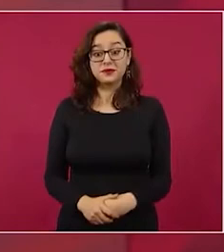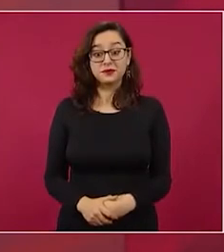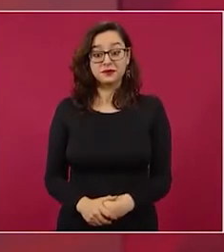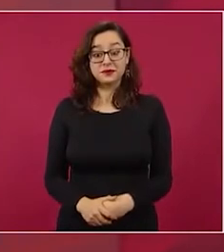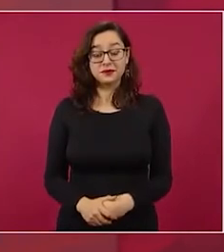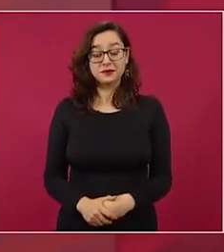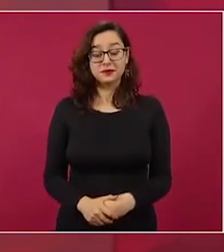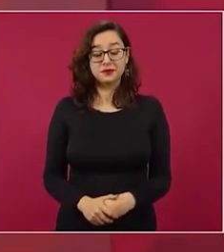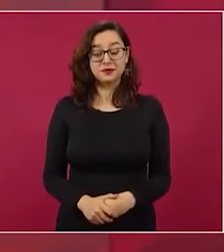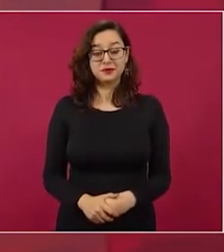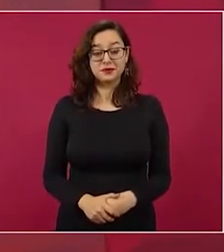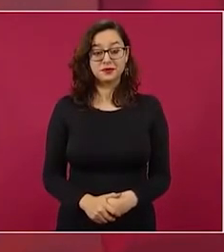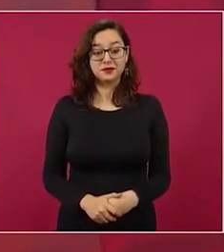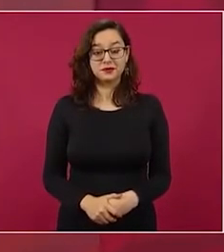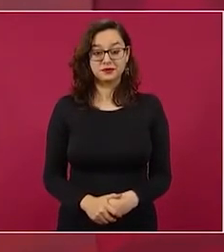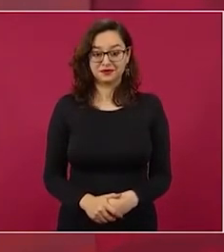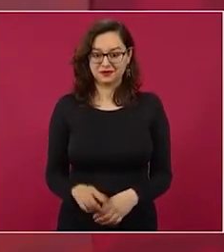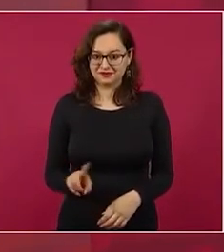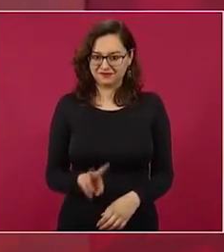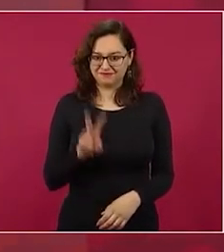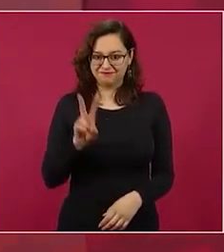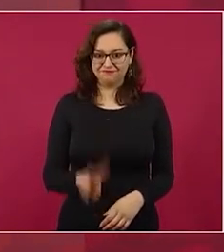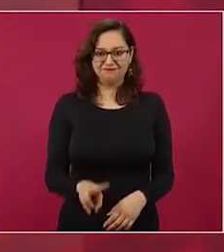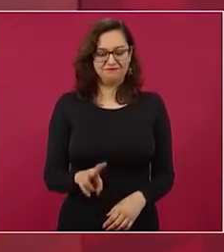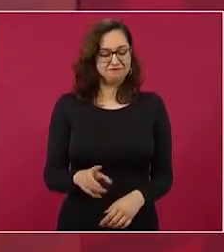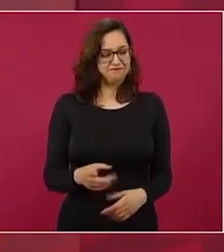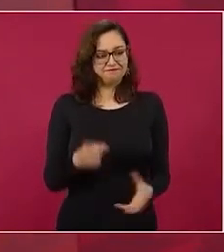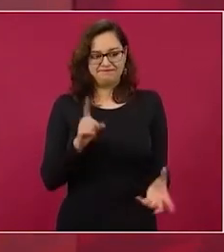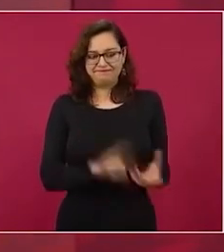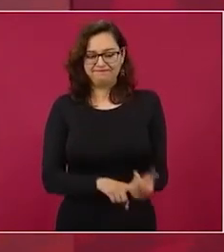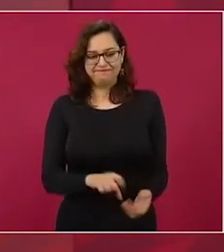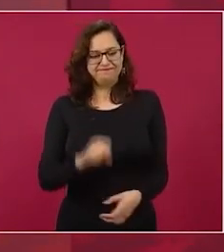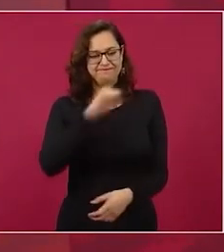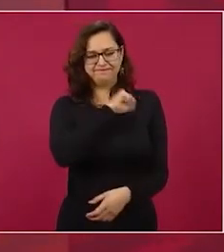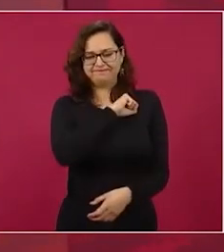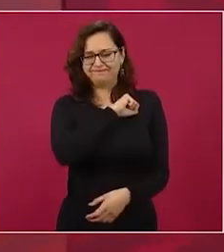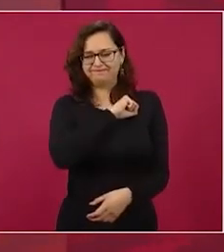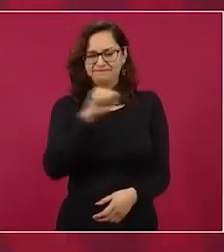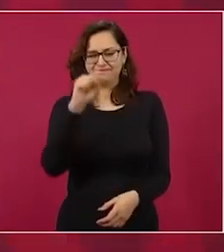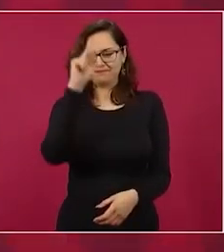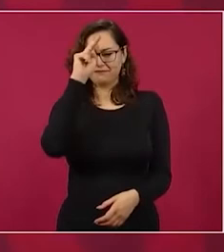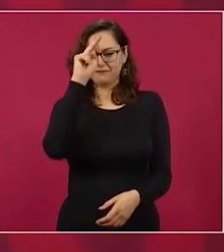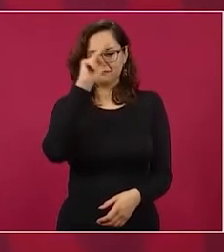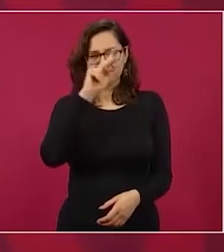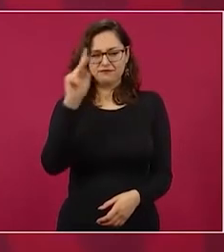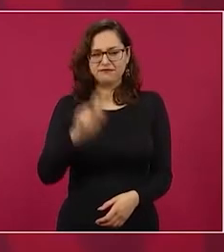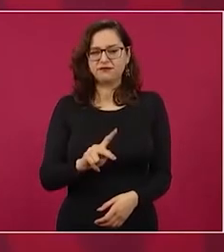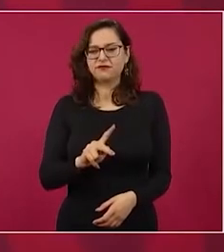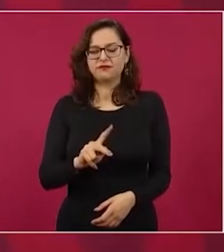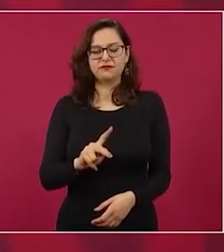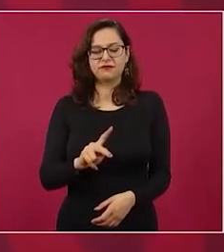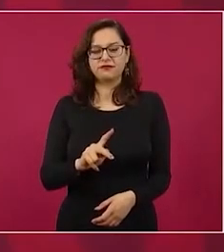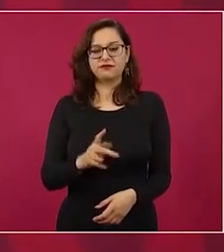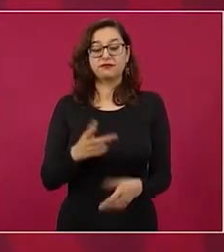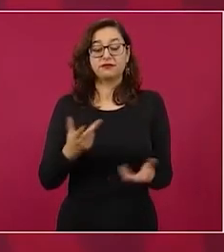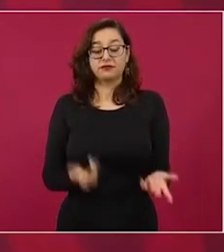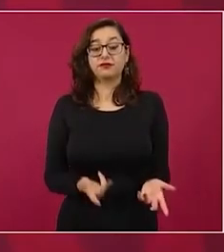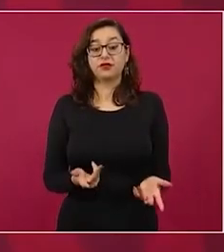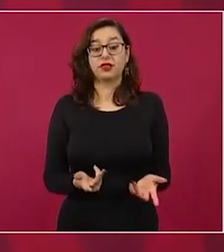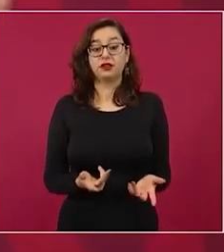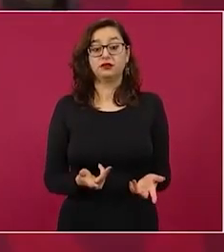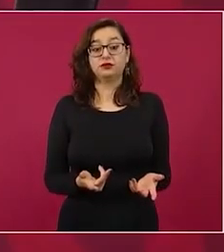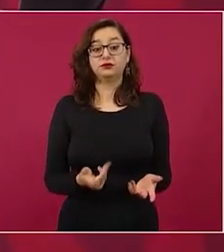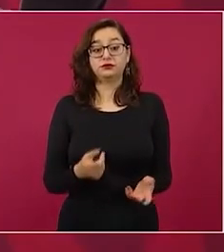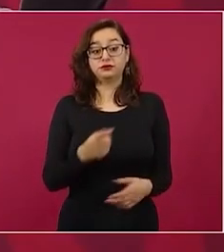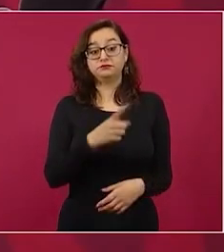de perversidad que hay en todo esto porque crearon estos organismos